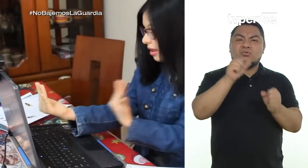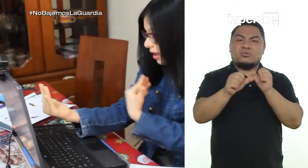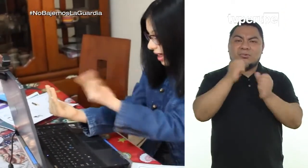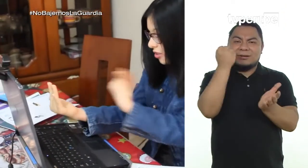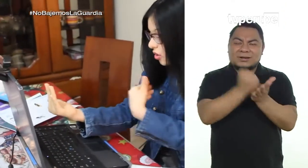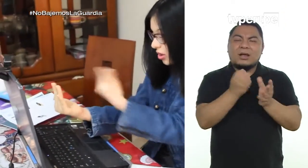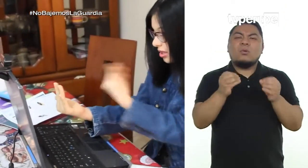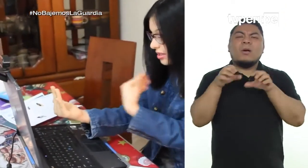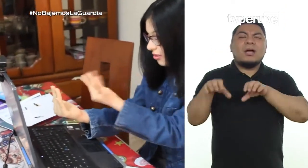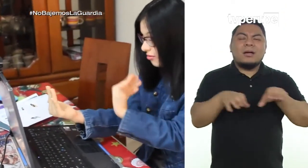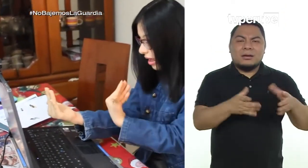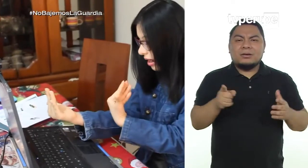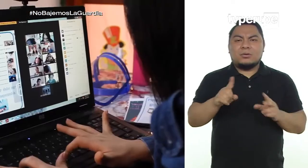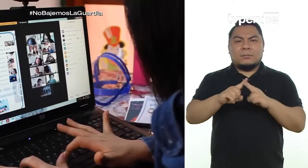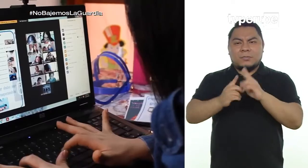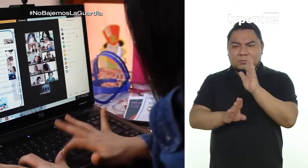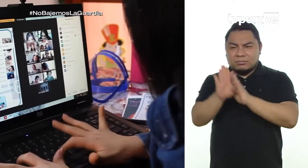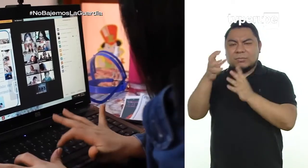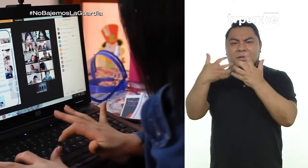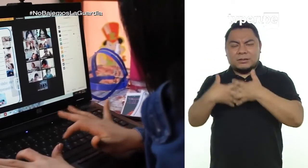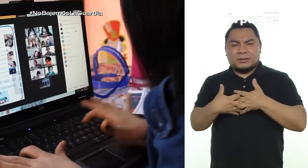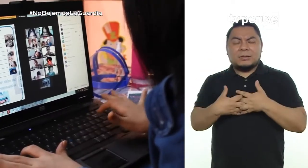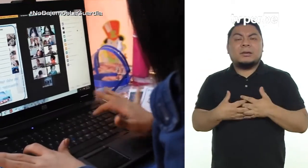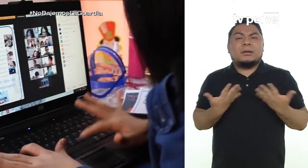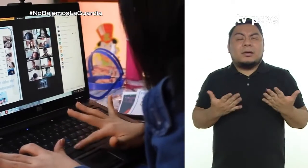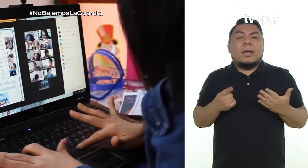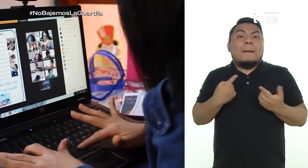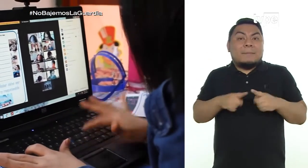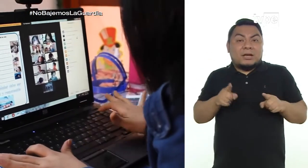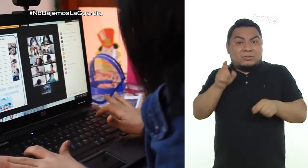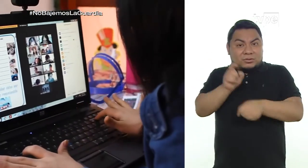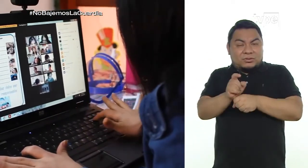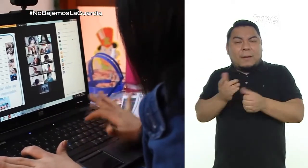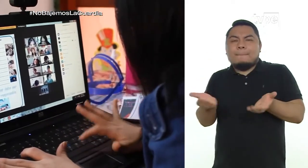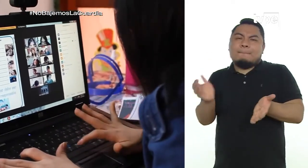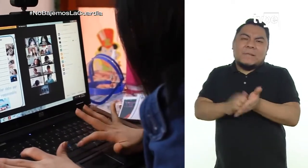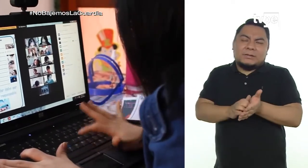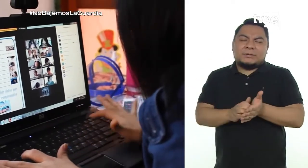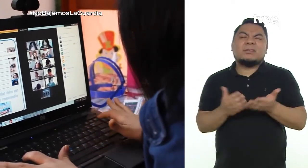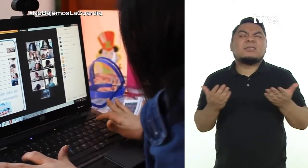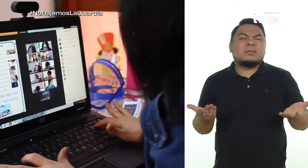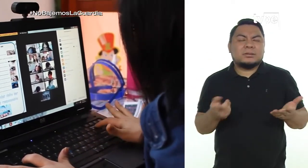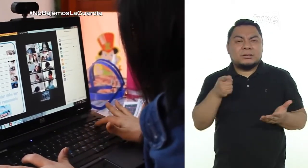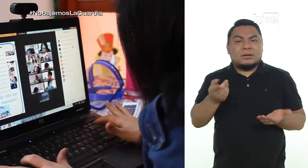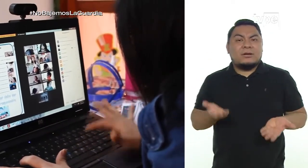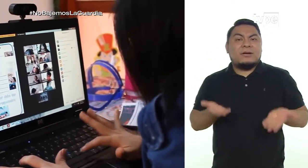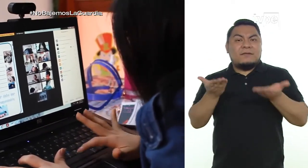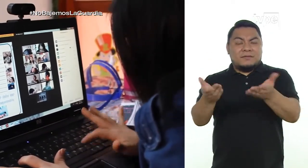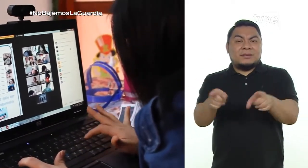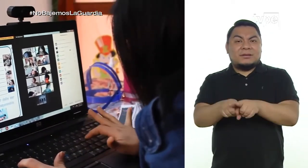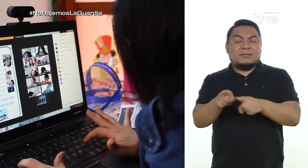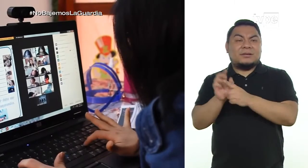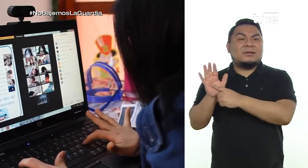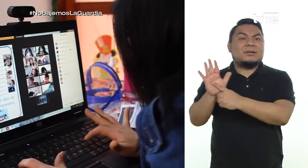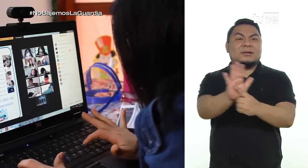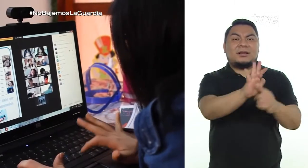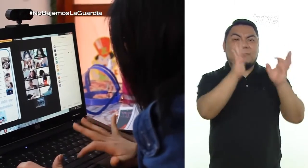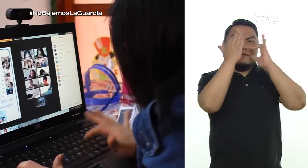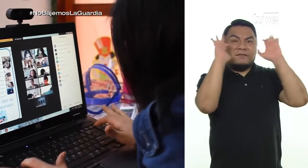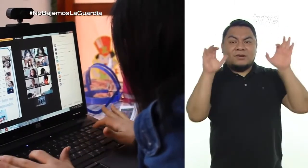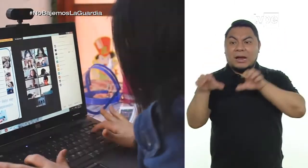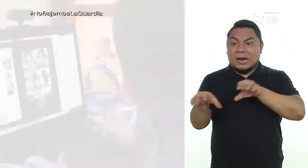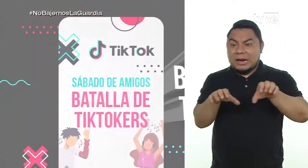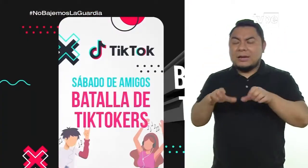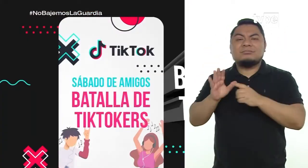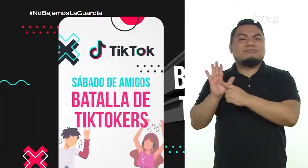cómo formalizar su pequeño emprendimiento, sino ir un paso más allá. Este paso es ofrecerlo a través de las redes